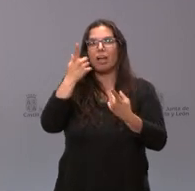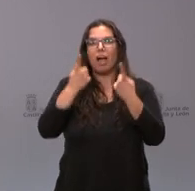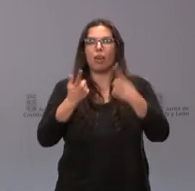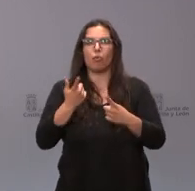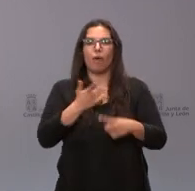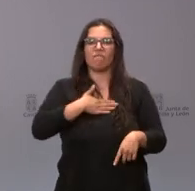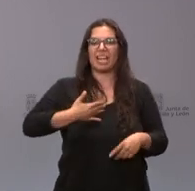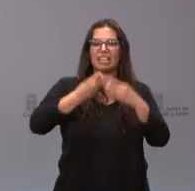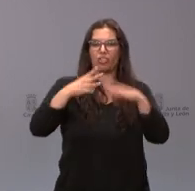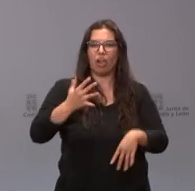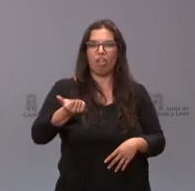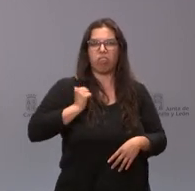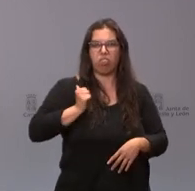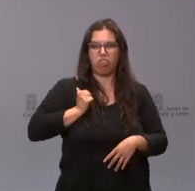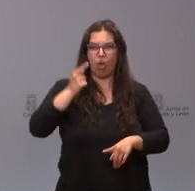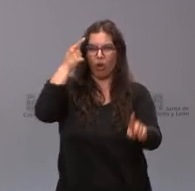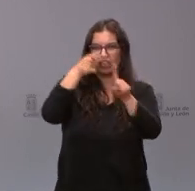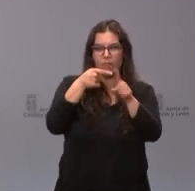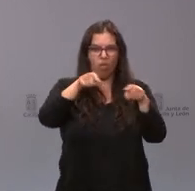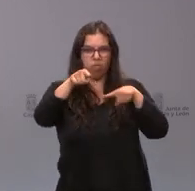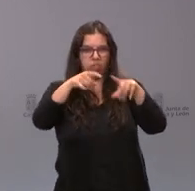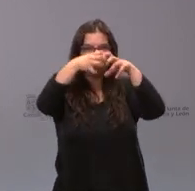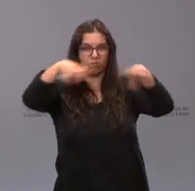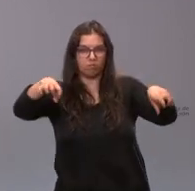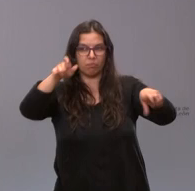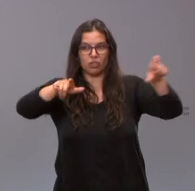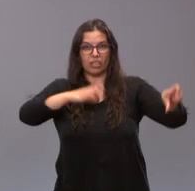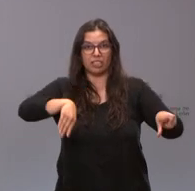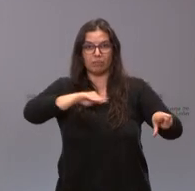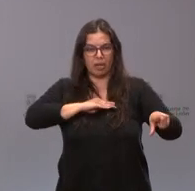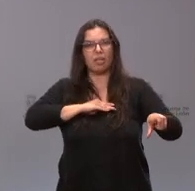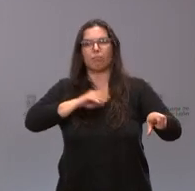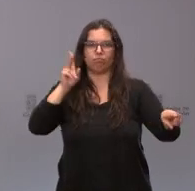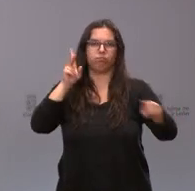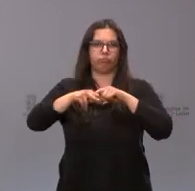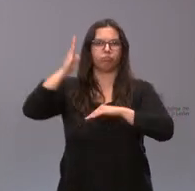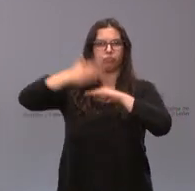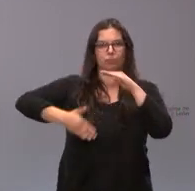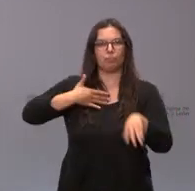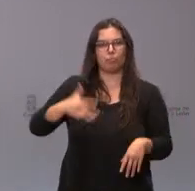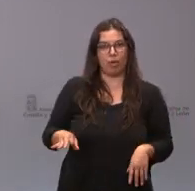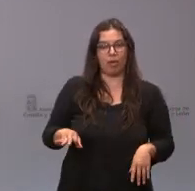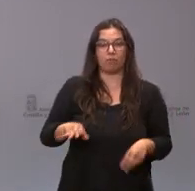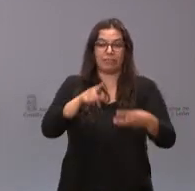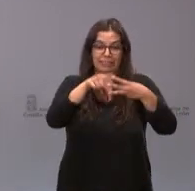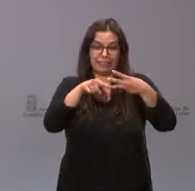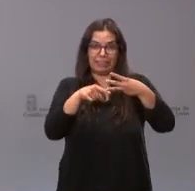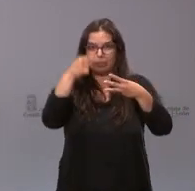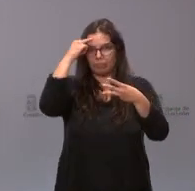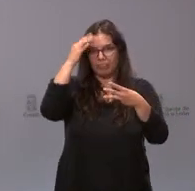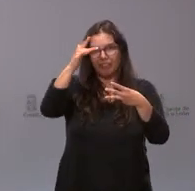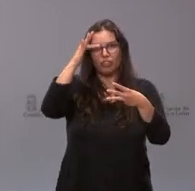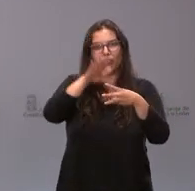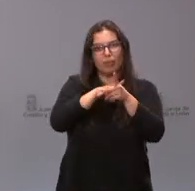utilizar nuestra historia para dividir a los españoles. Y, por tanto, este es el triple criterio y el triple ámbito